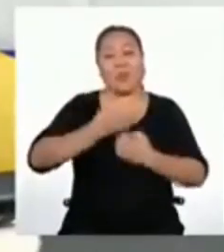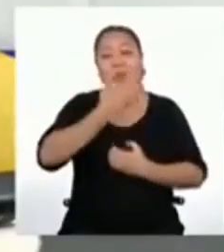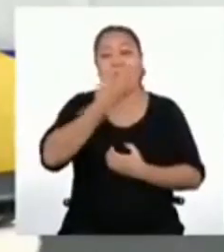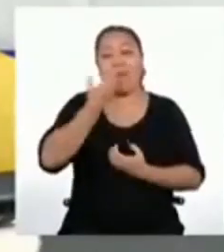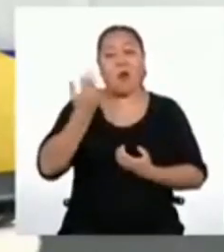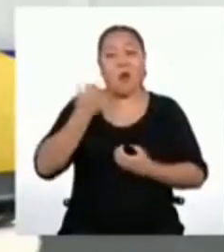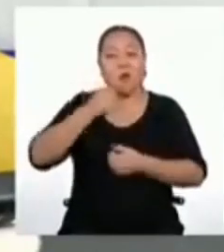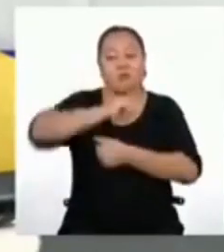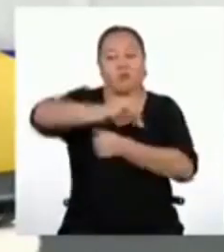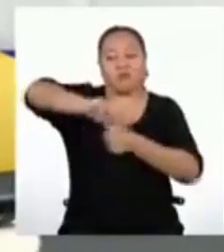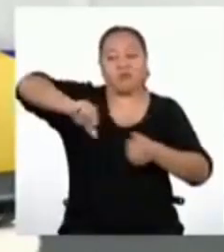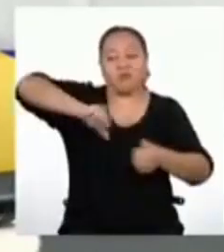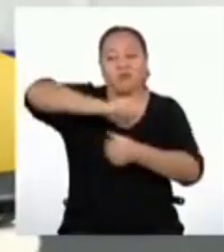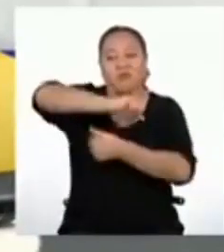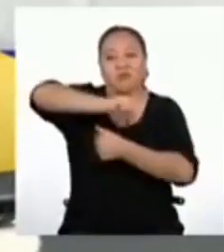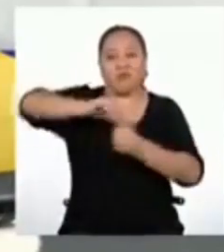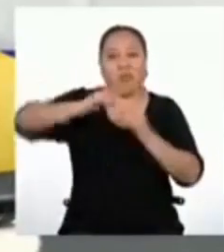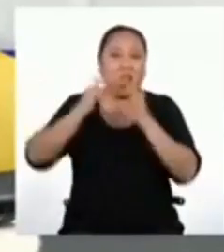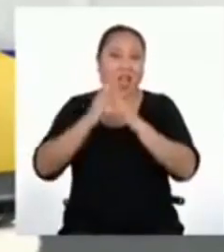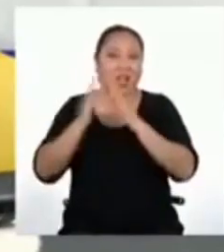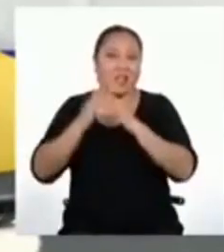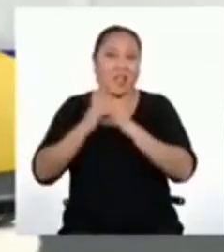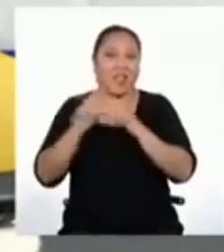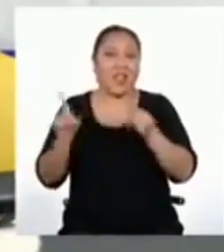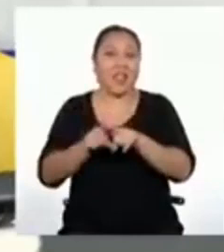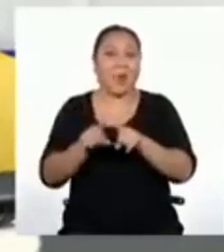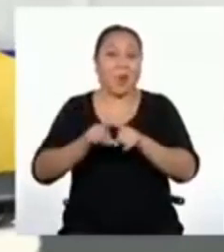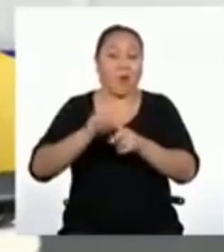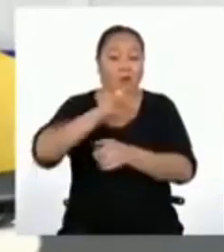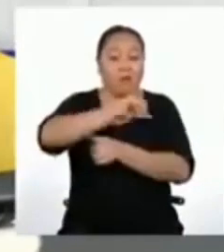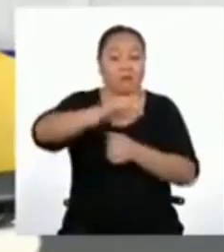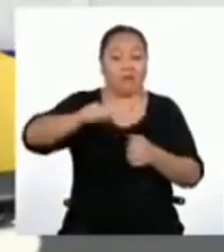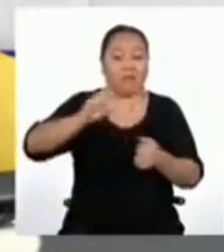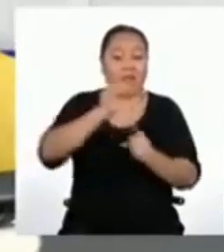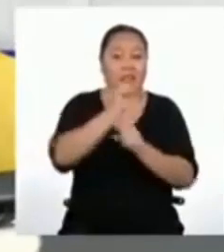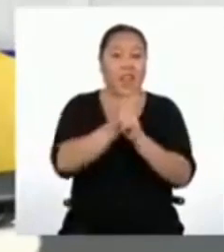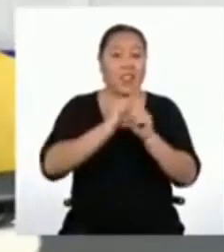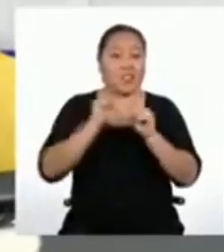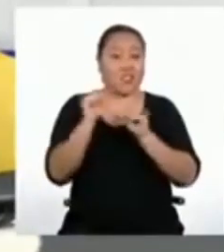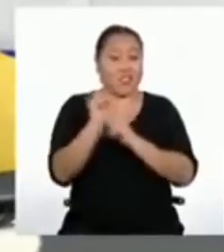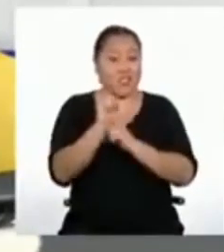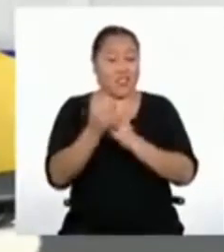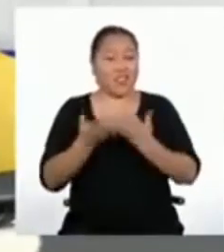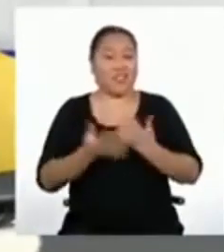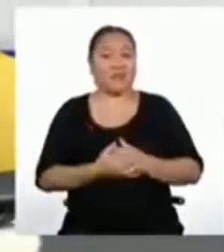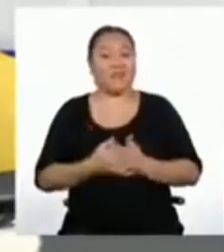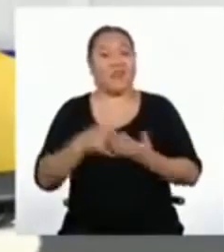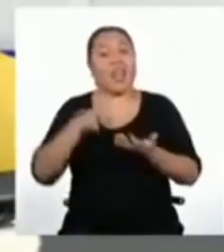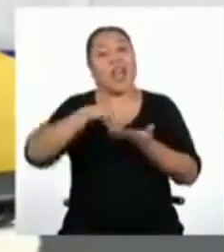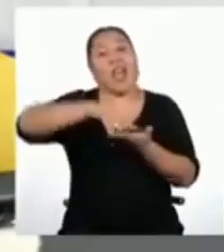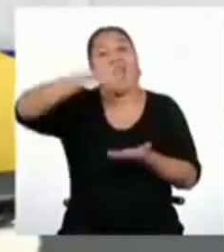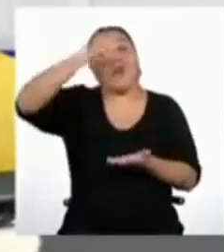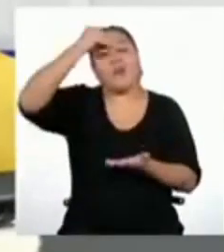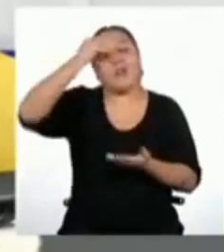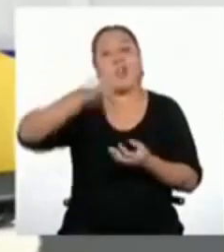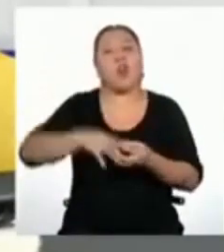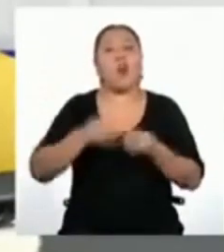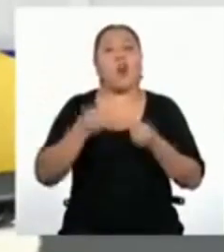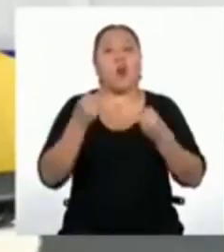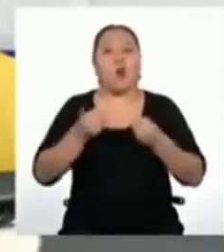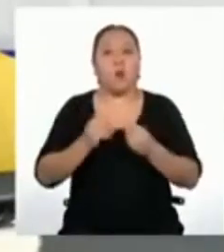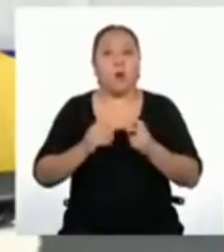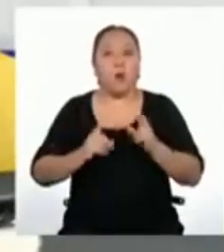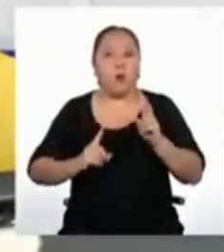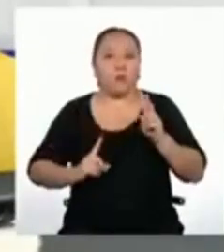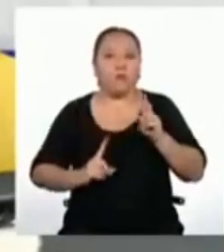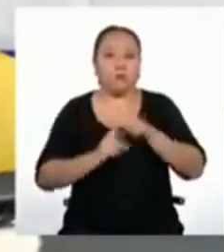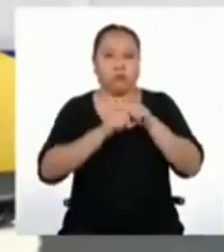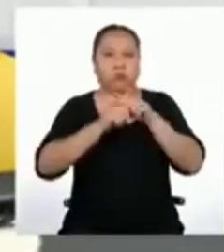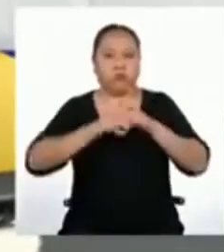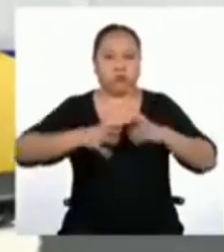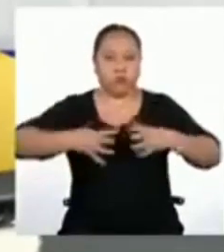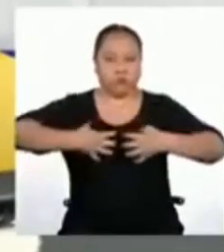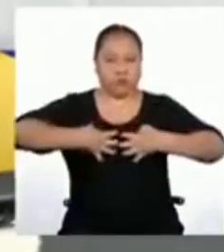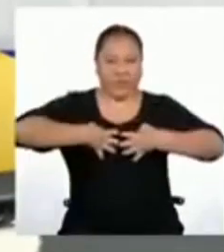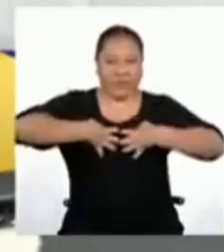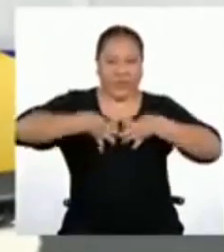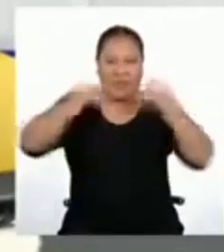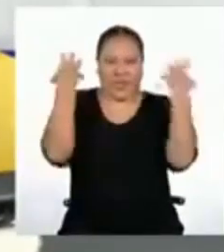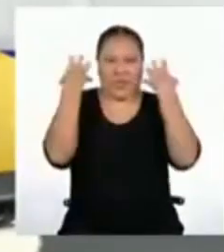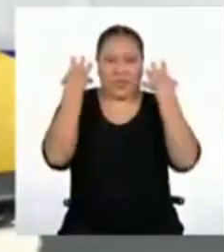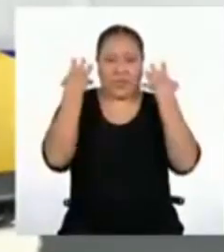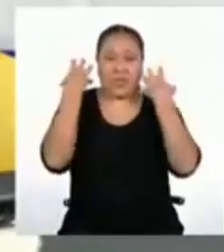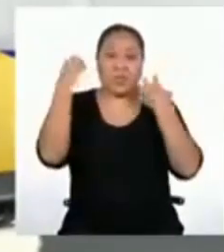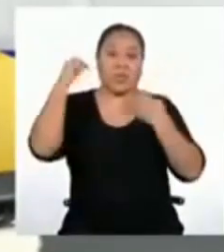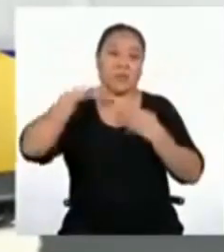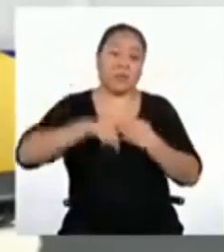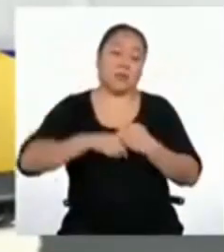mejor en casa y en la sociedad en general. Aprendimos sobre cómo se activa la ira en nuestras relaciones sociales,